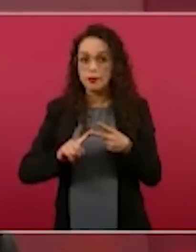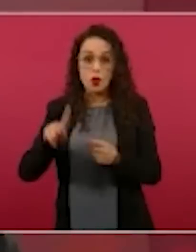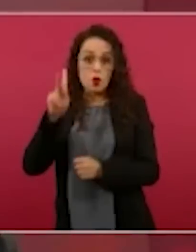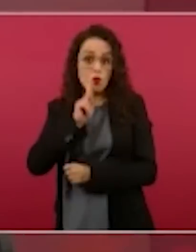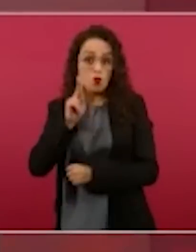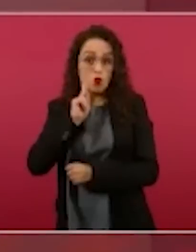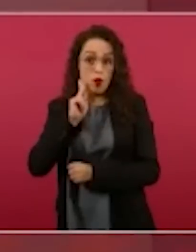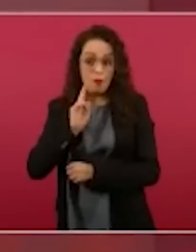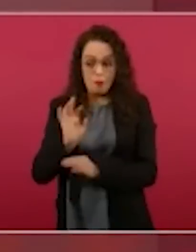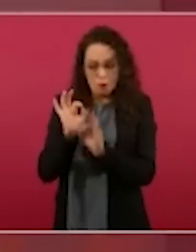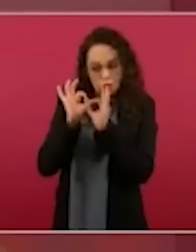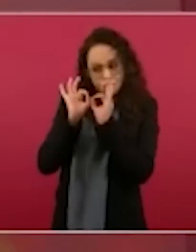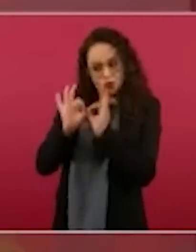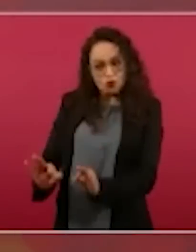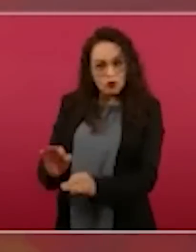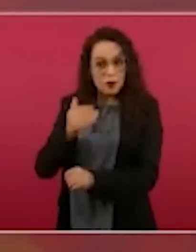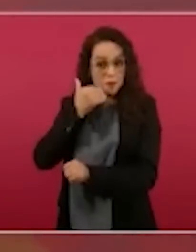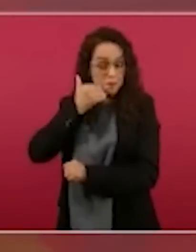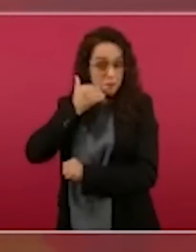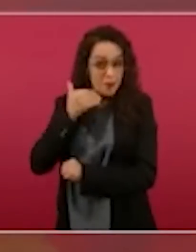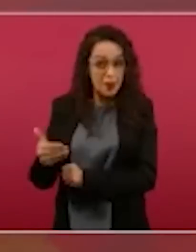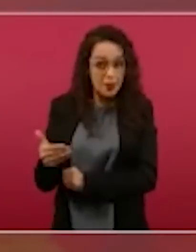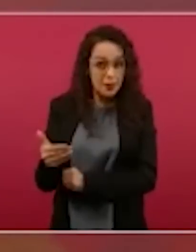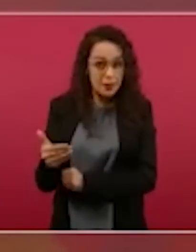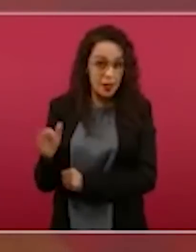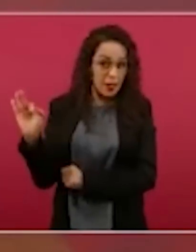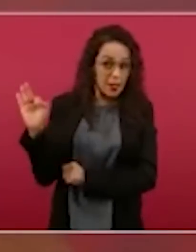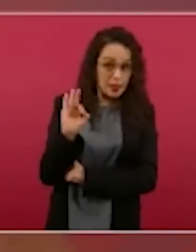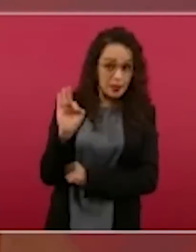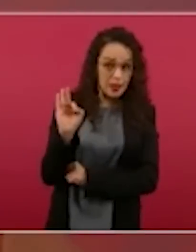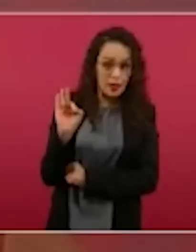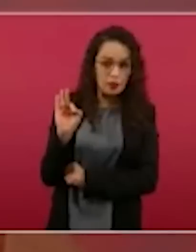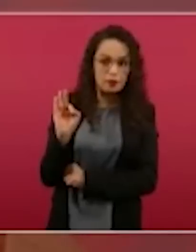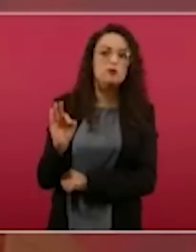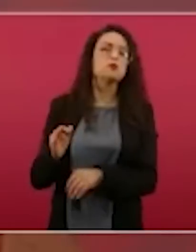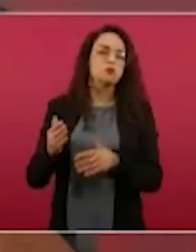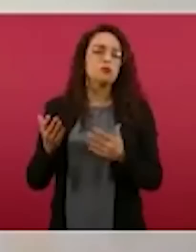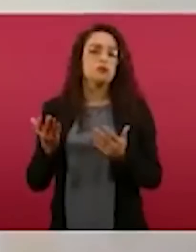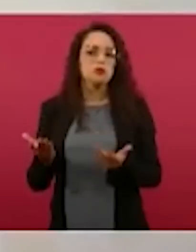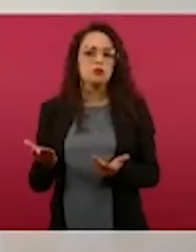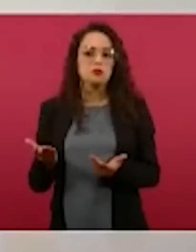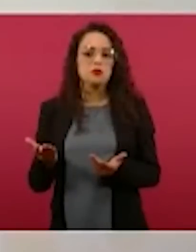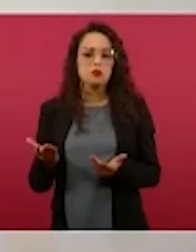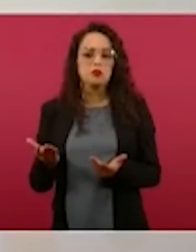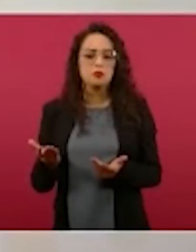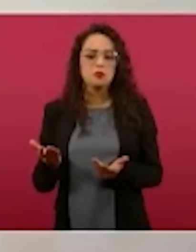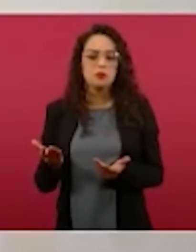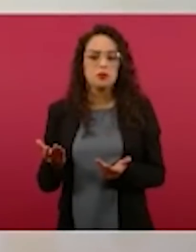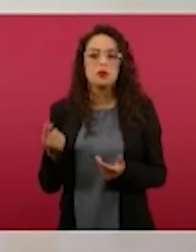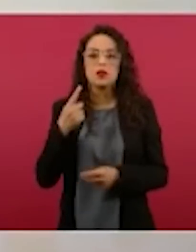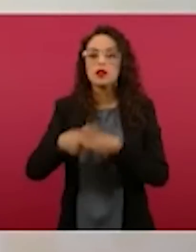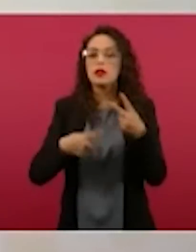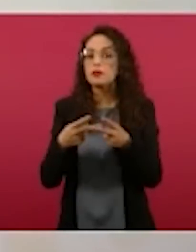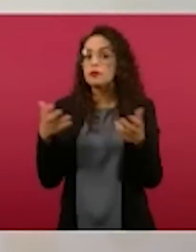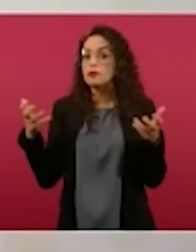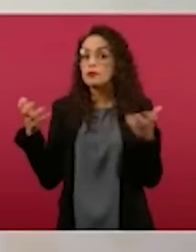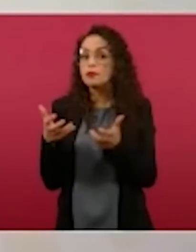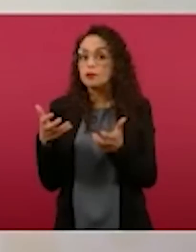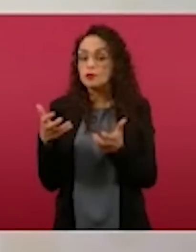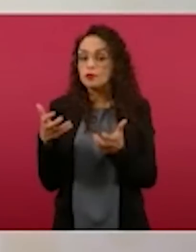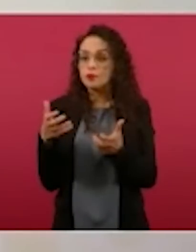pruebas, ¿hasta dónde va a llegar el caso?